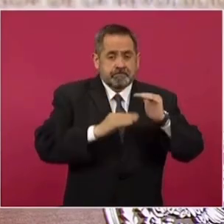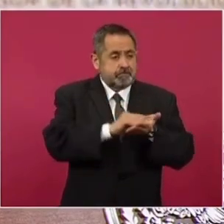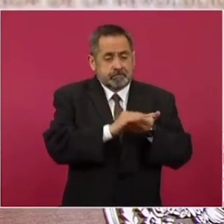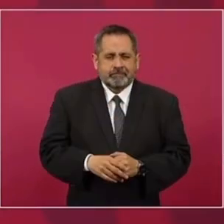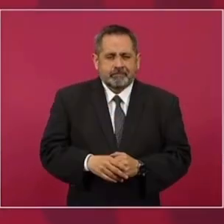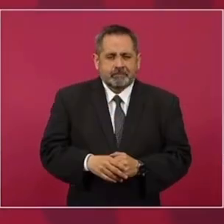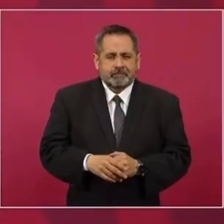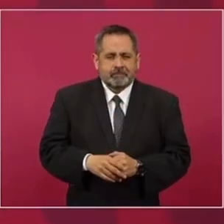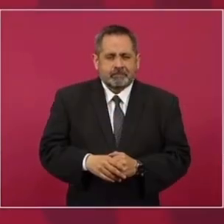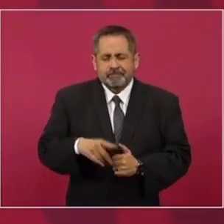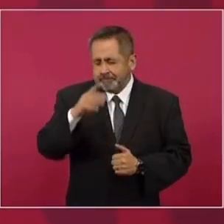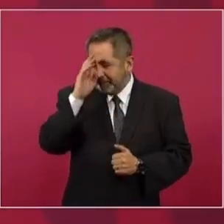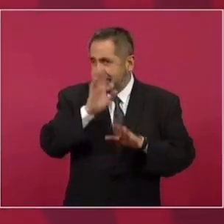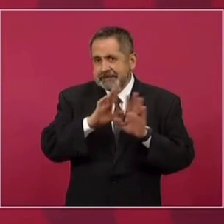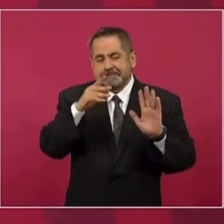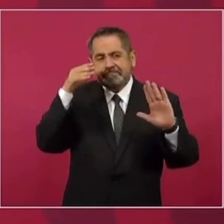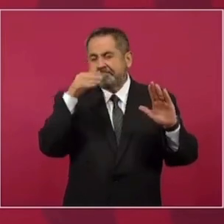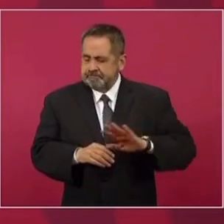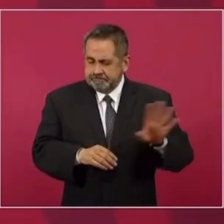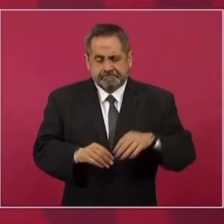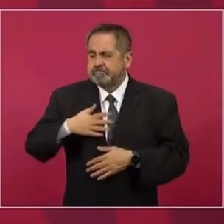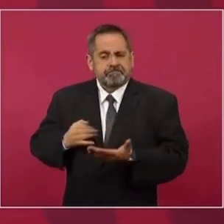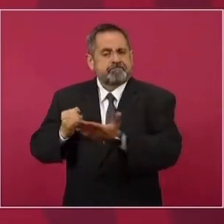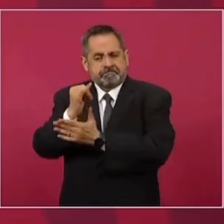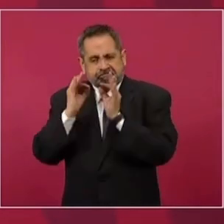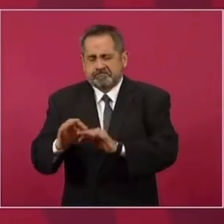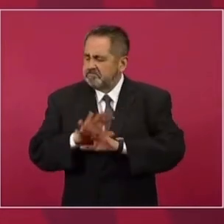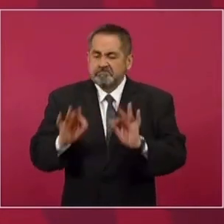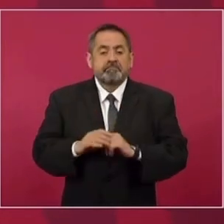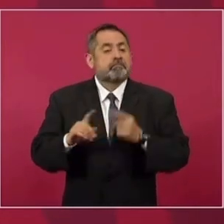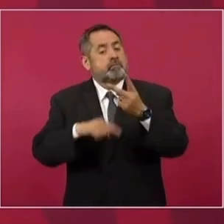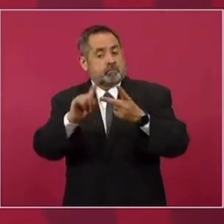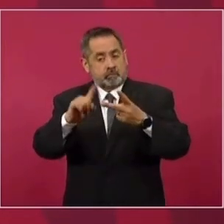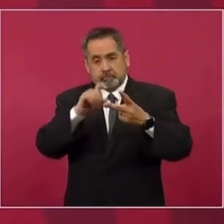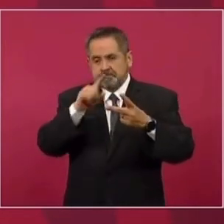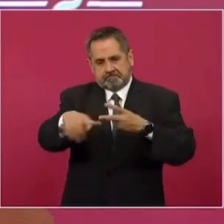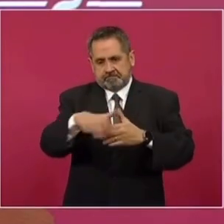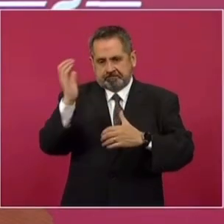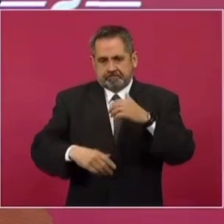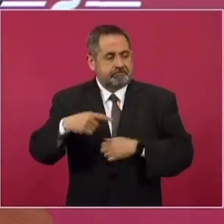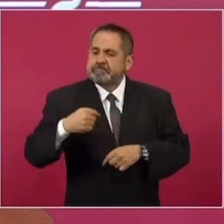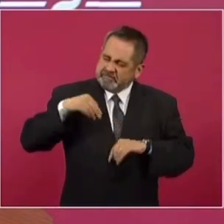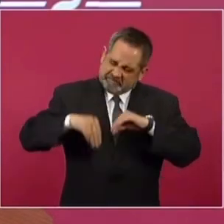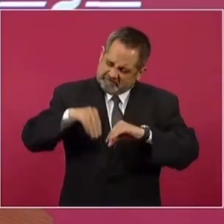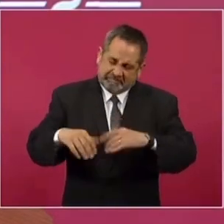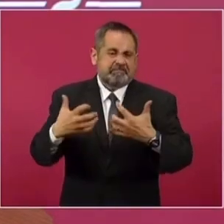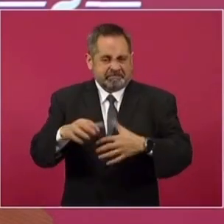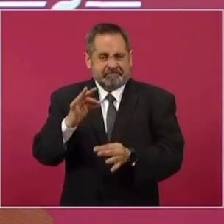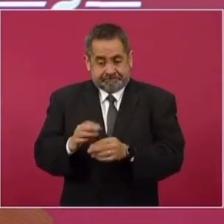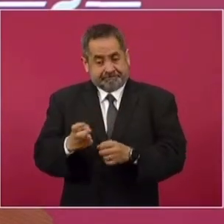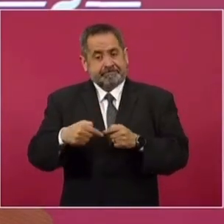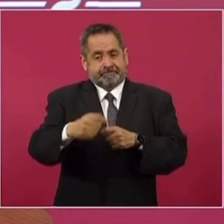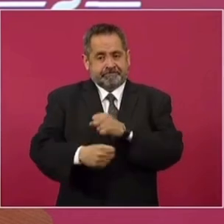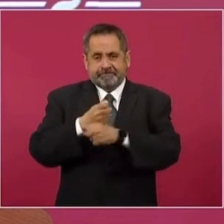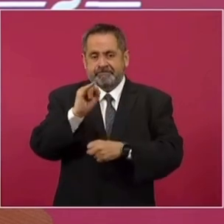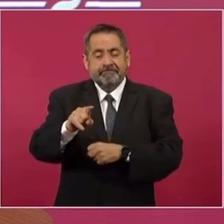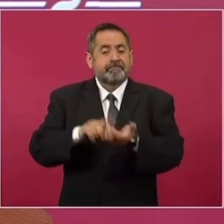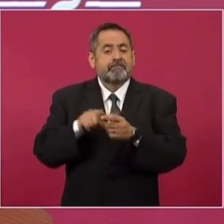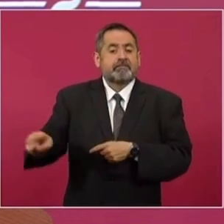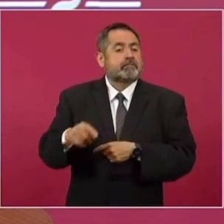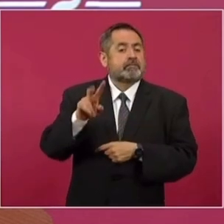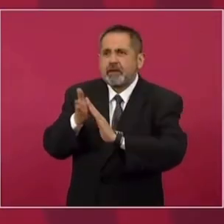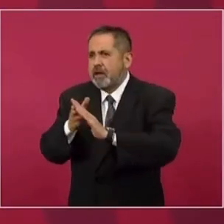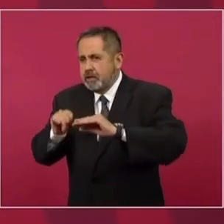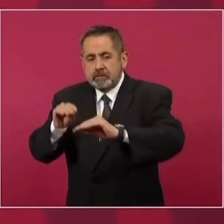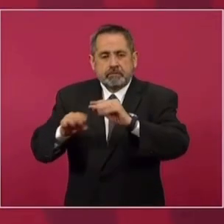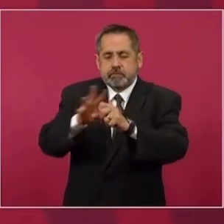continuado con ese proyecto, hubiese sido una tragedia. Otra obra que vamos a terminar, que también dicen que no se podía, vamos a terminar este año también la refinería de